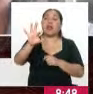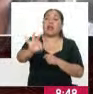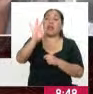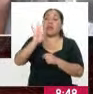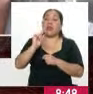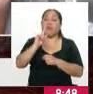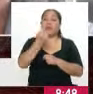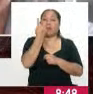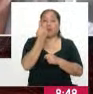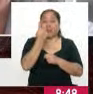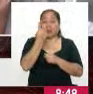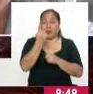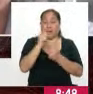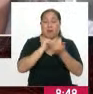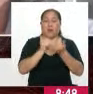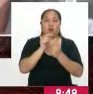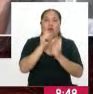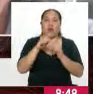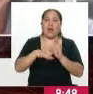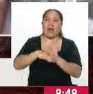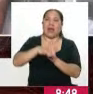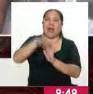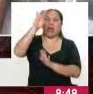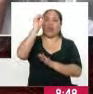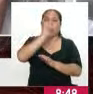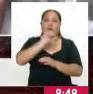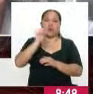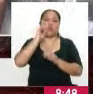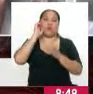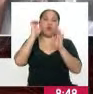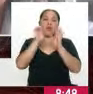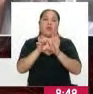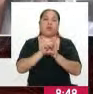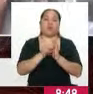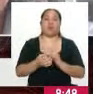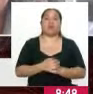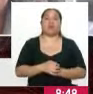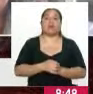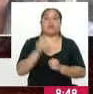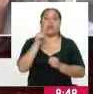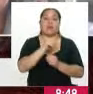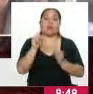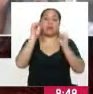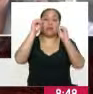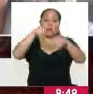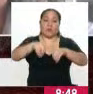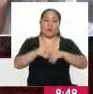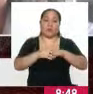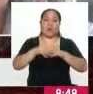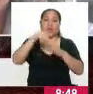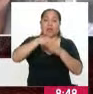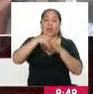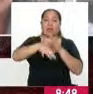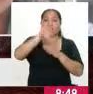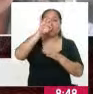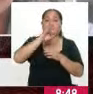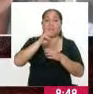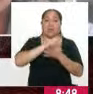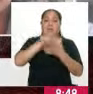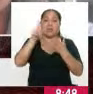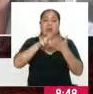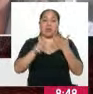lo han hecho con grandes porcentajes. Solo un ejemplo, si es que se aplicara a las elecciones regionales